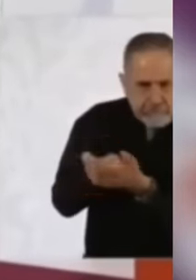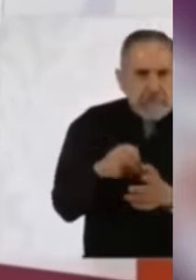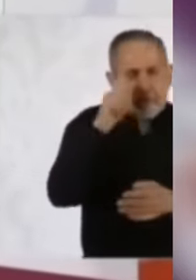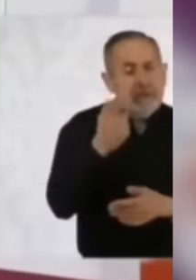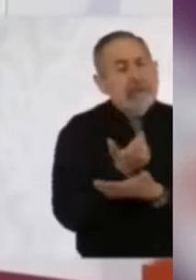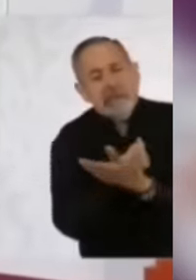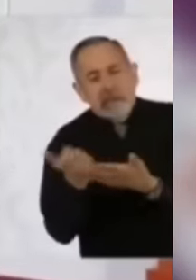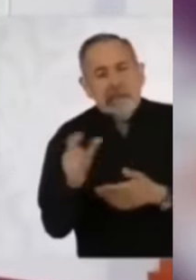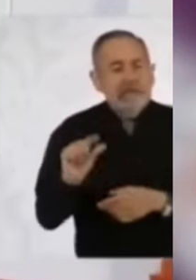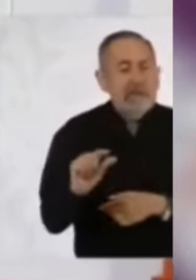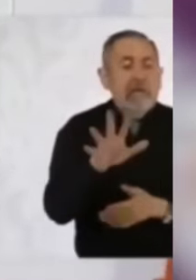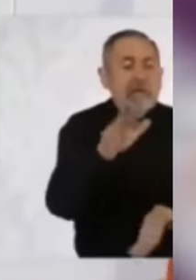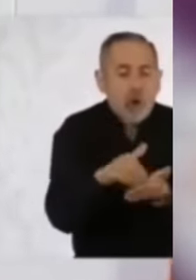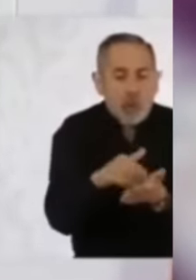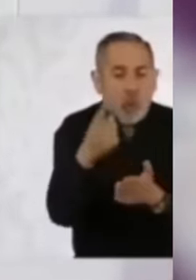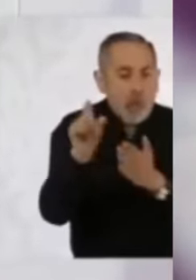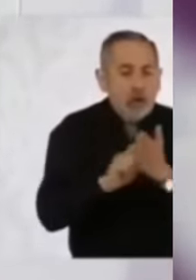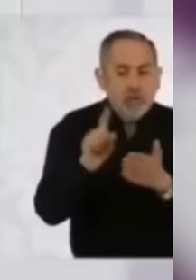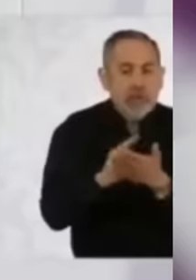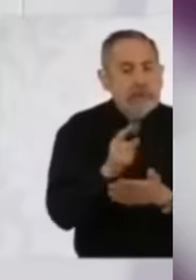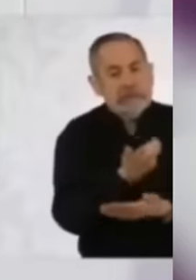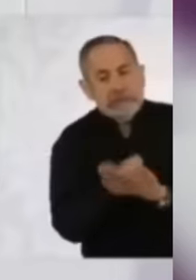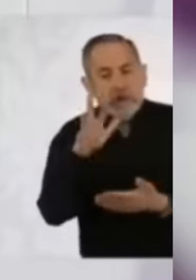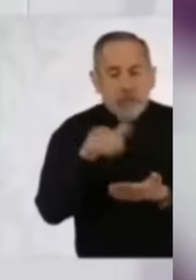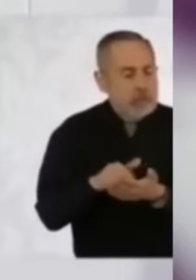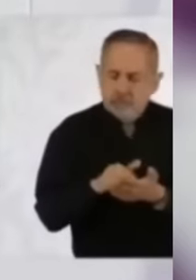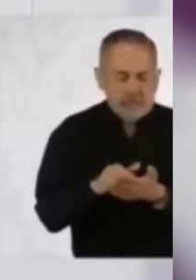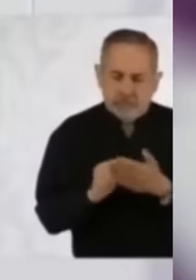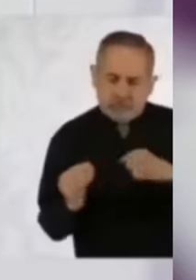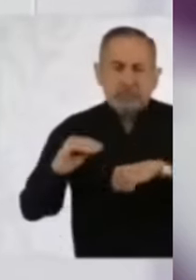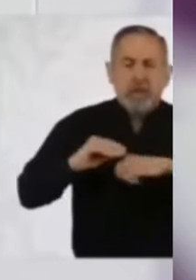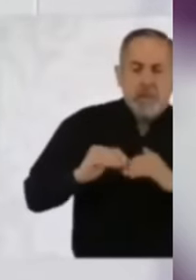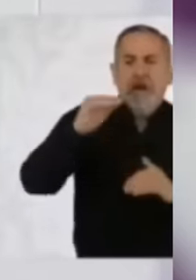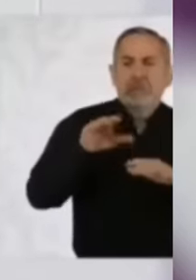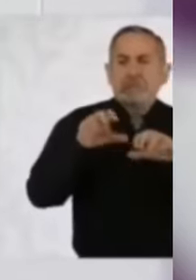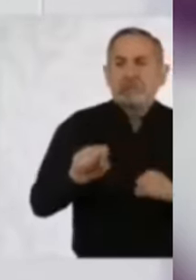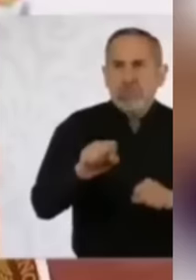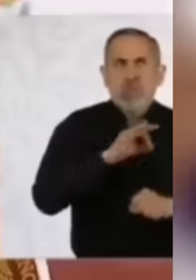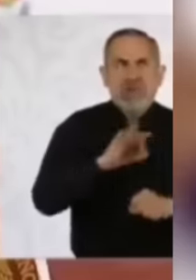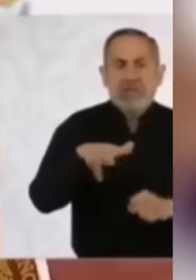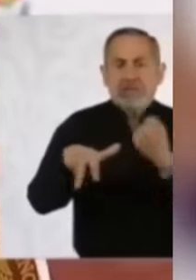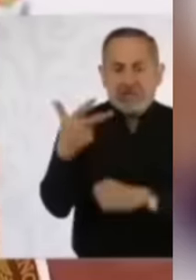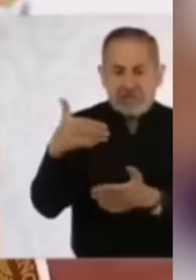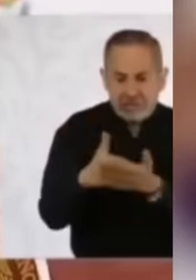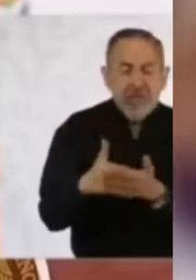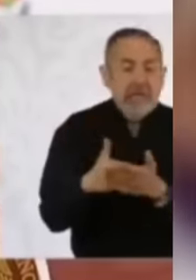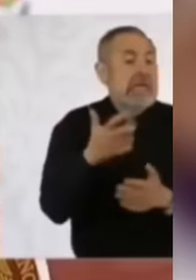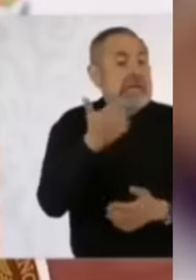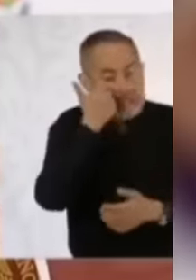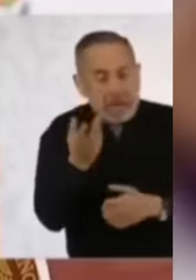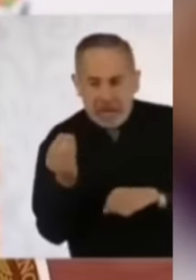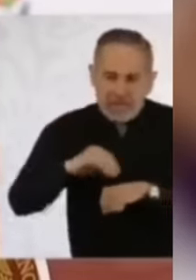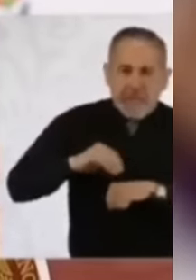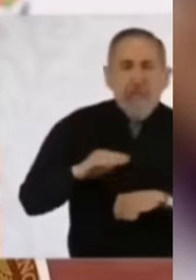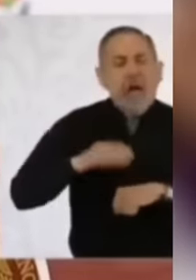pública. Sin embargo, la presidenta Sheinbaum respondió con calma y con argumentos contundentes,